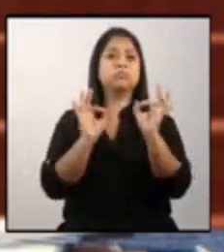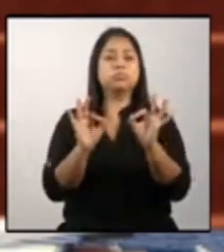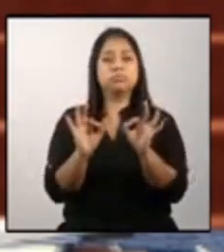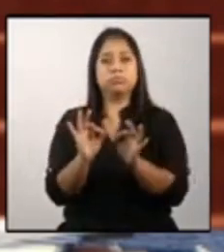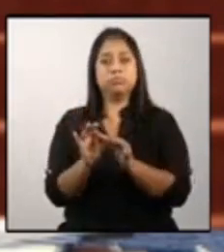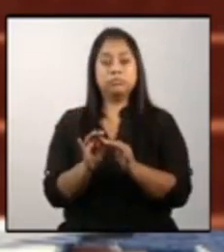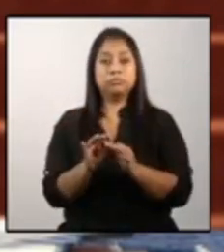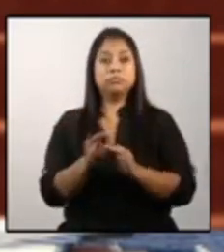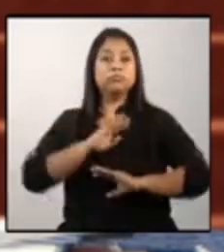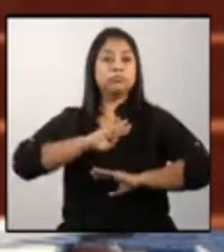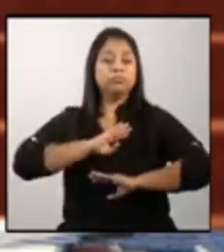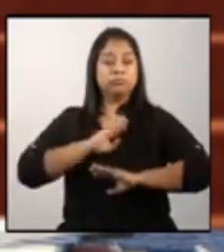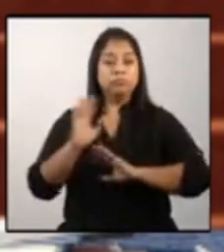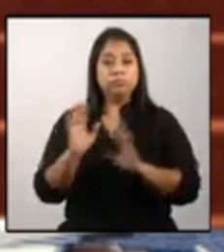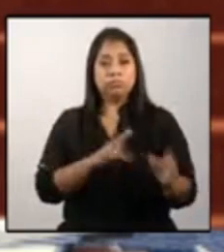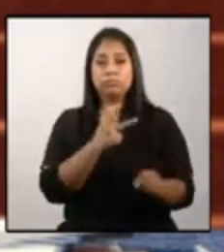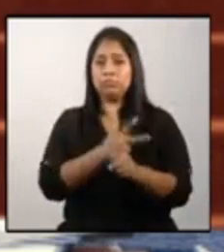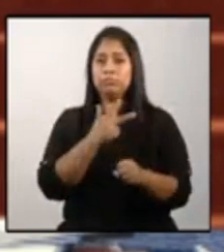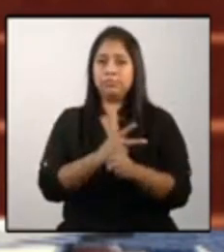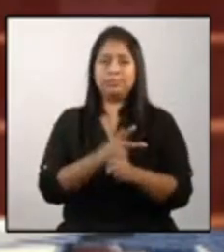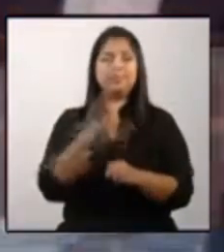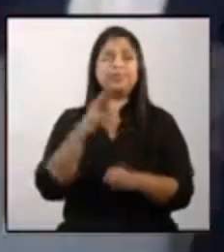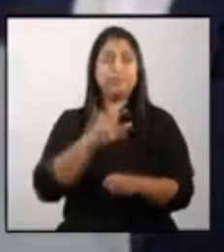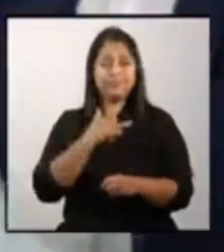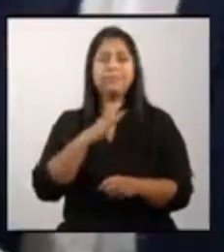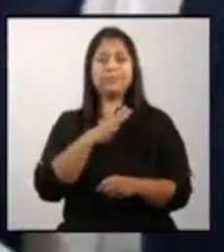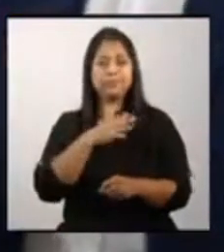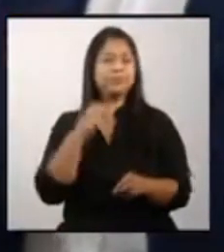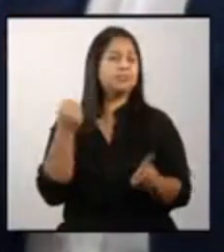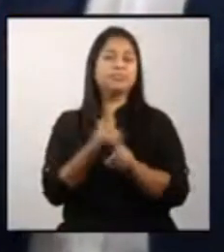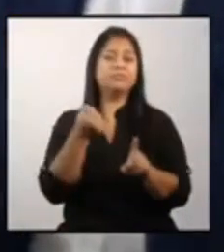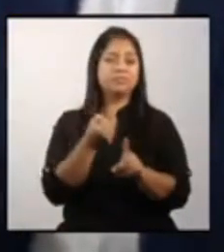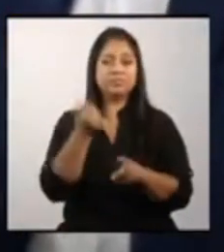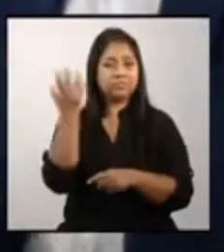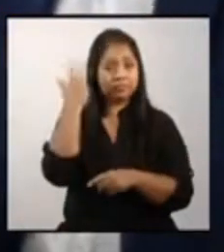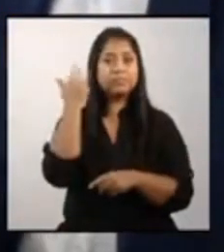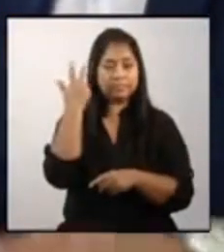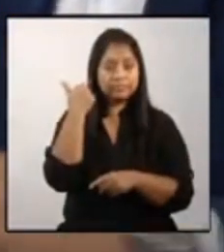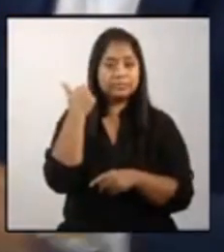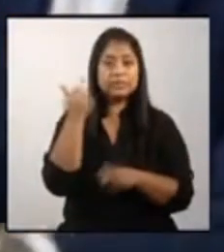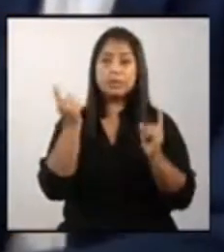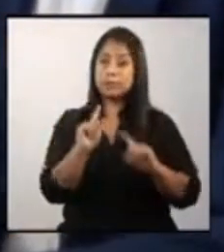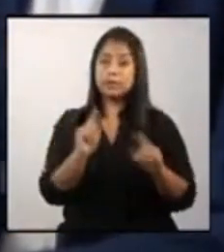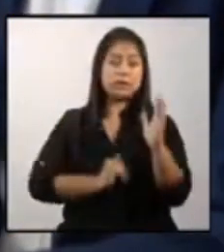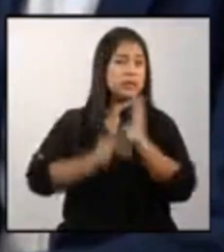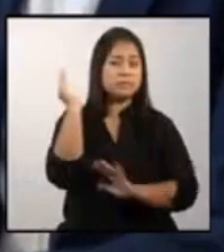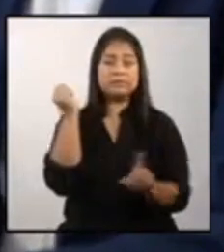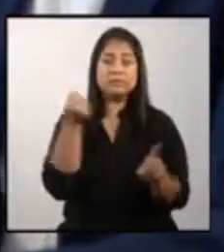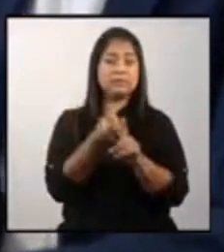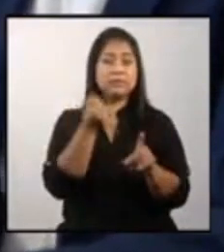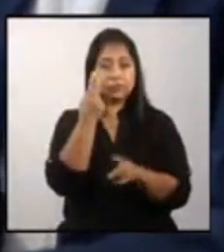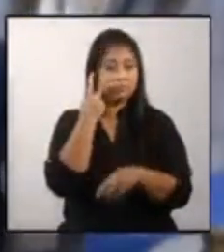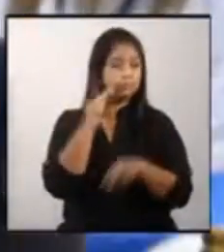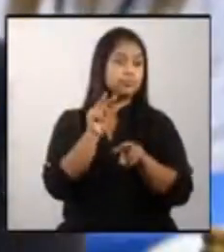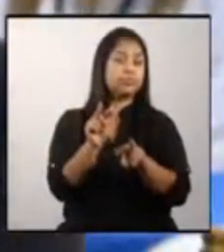en Guatemala suceden tragedias todos los días pero la mayor tragedia que puedo ver yo